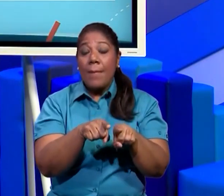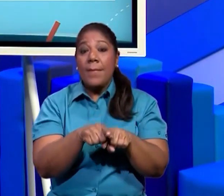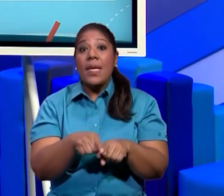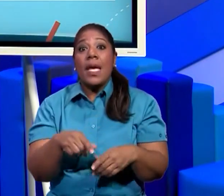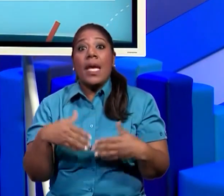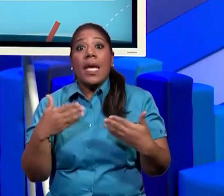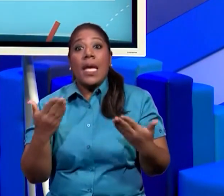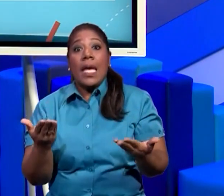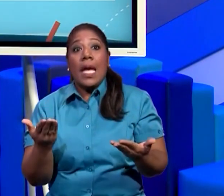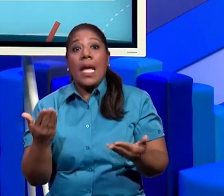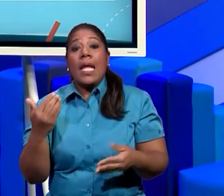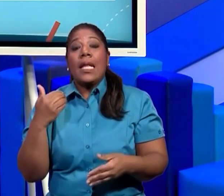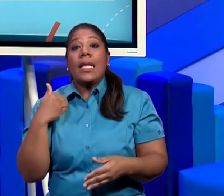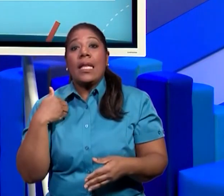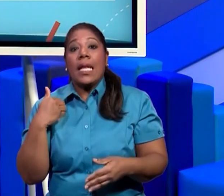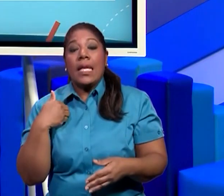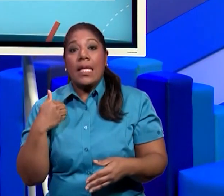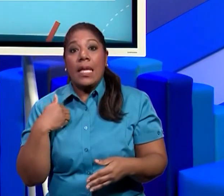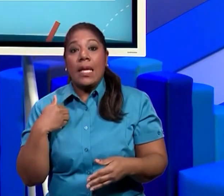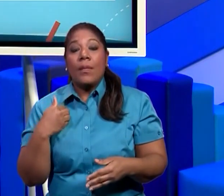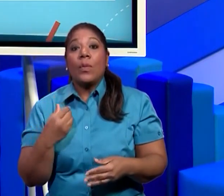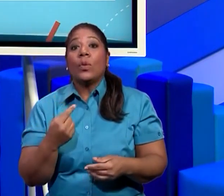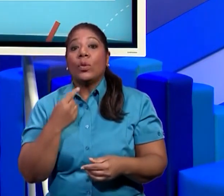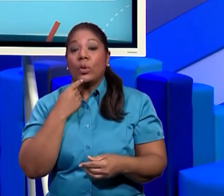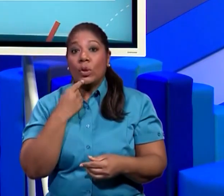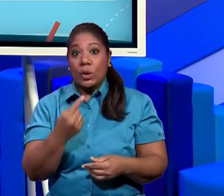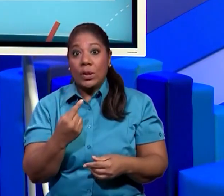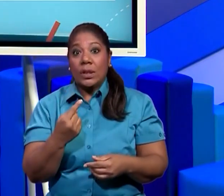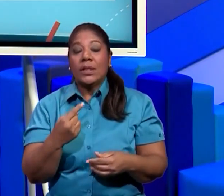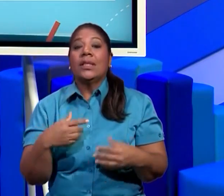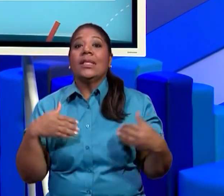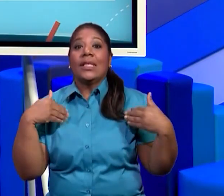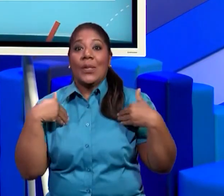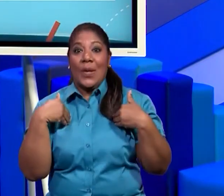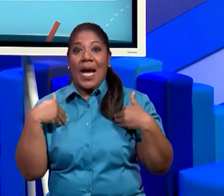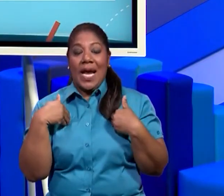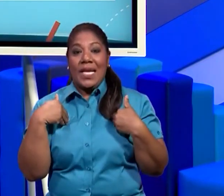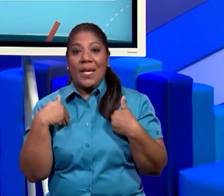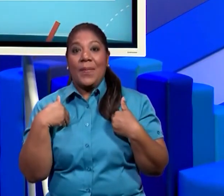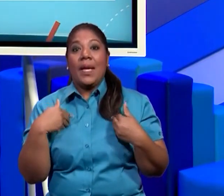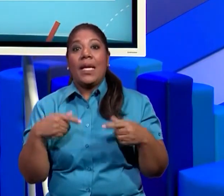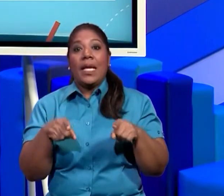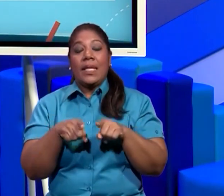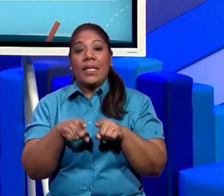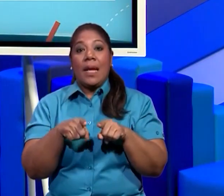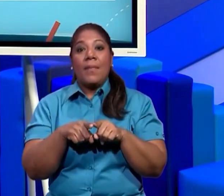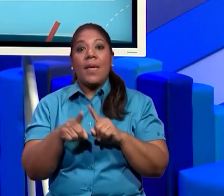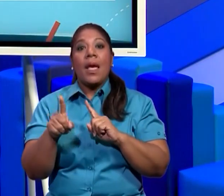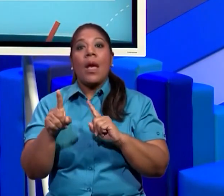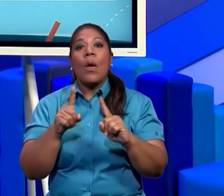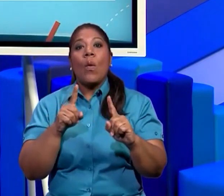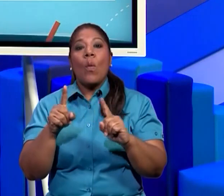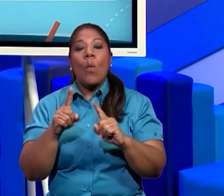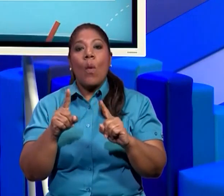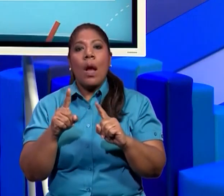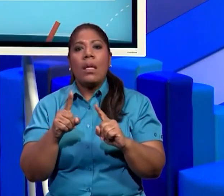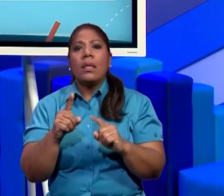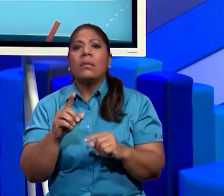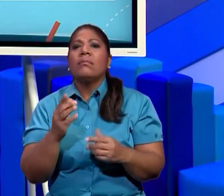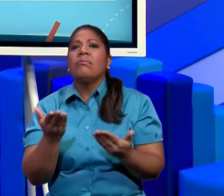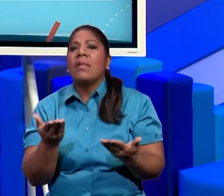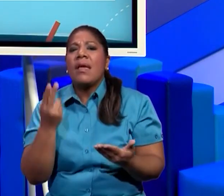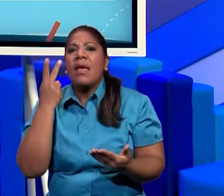flora, las plantas, los animales. ¿Y cuáles son las características